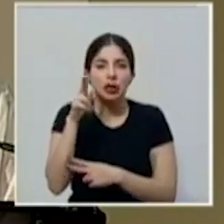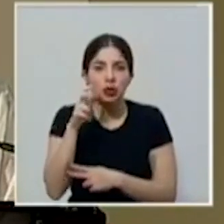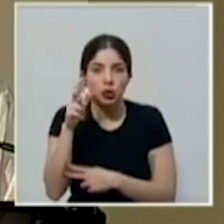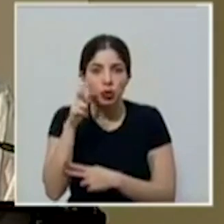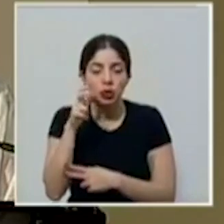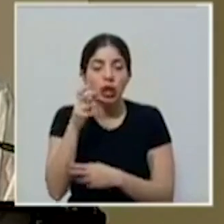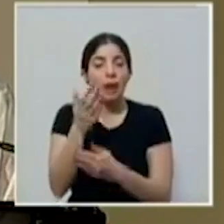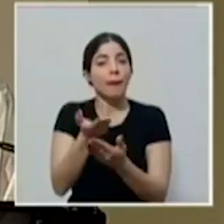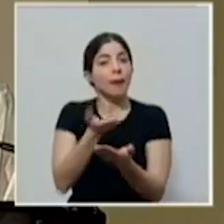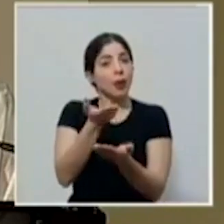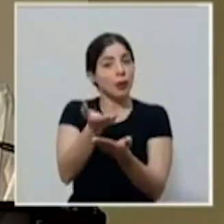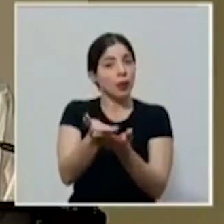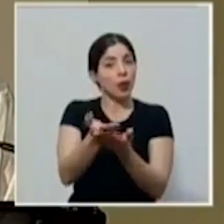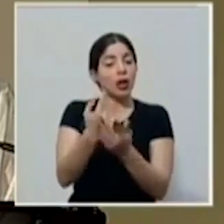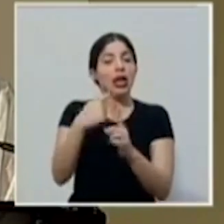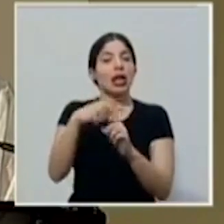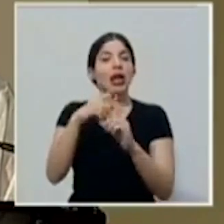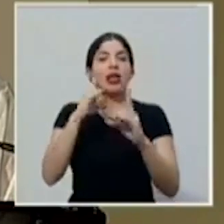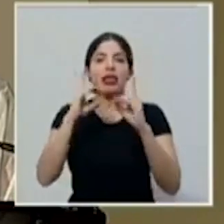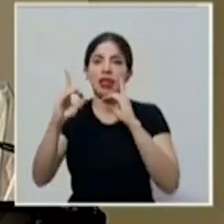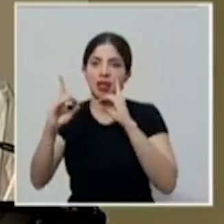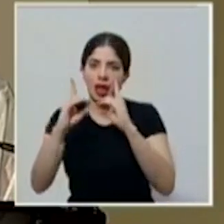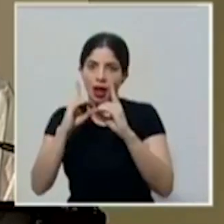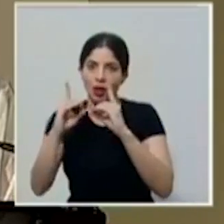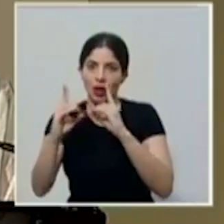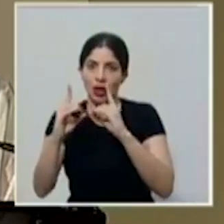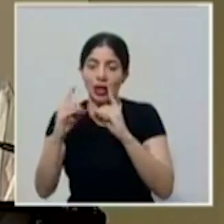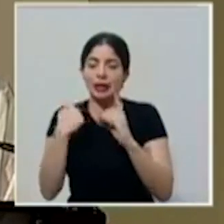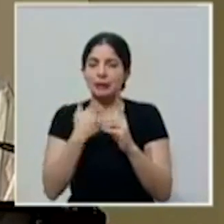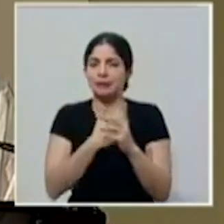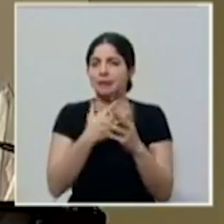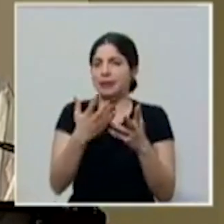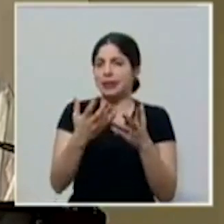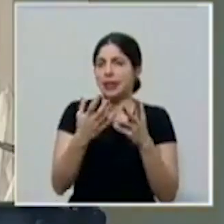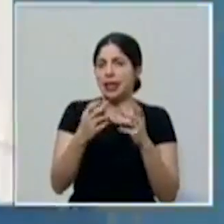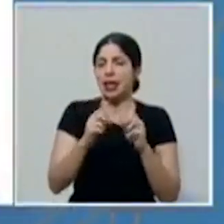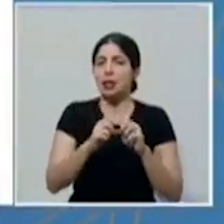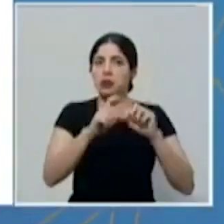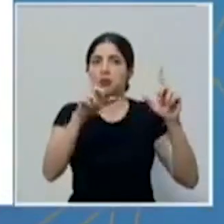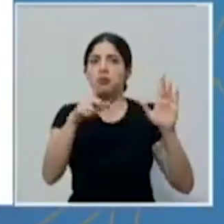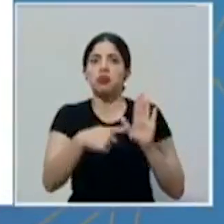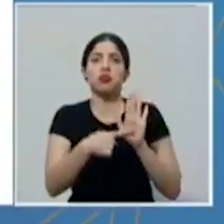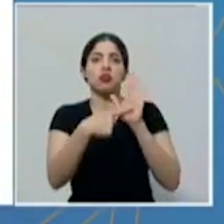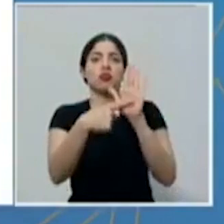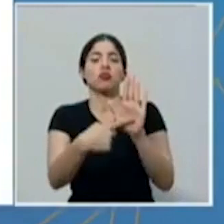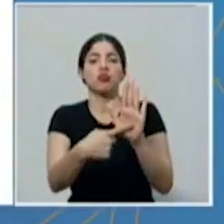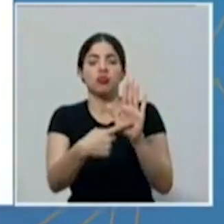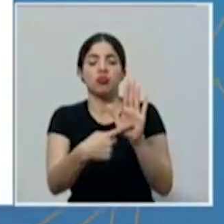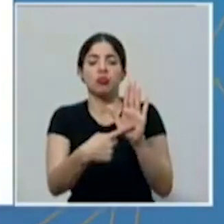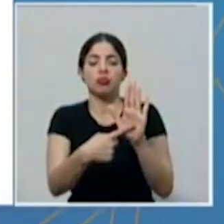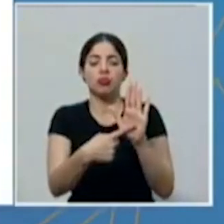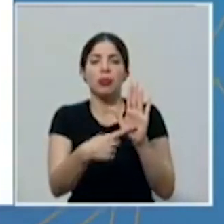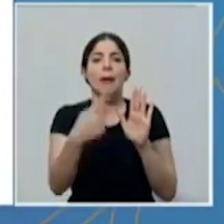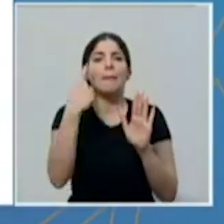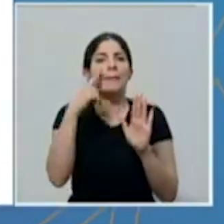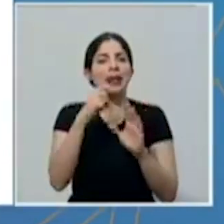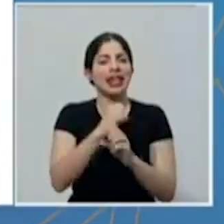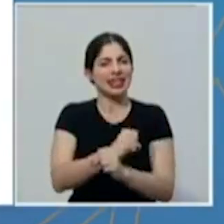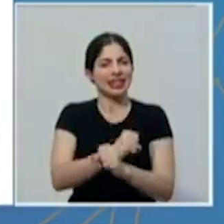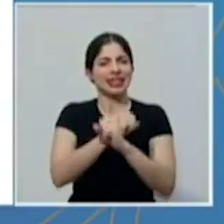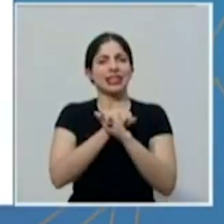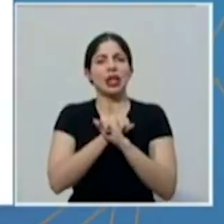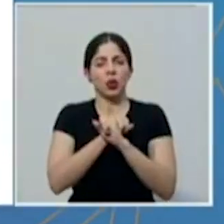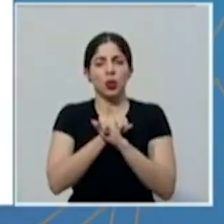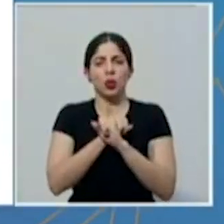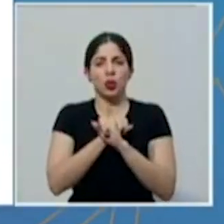Propone y Dialoga. Y quisiéramos hacerles una presentación para asegurarnos